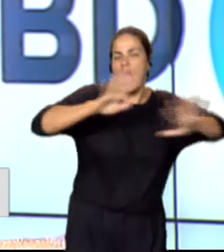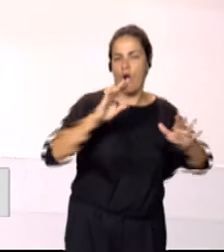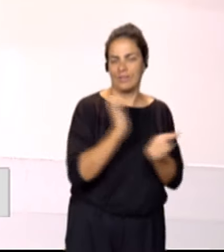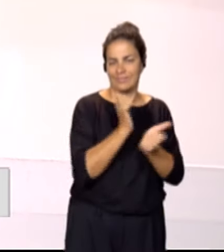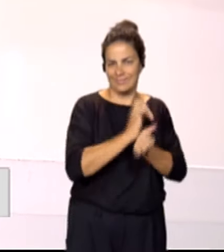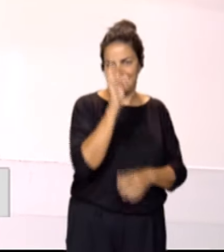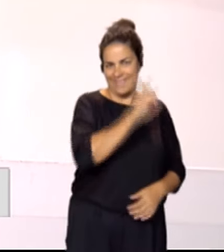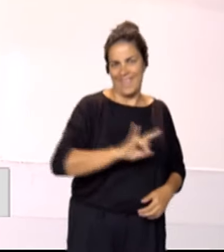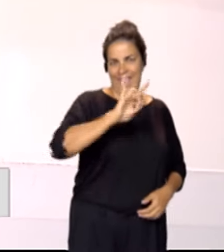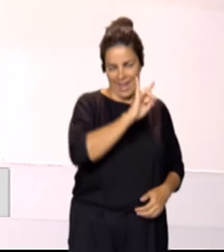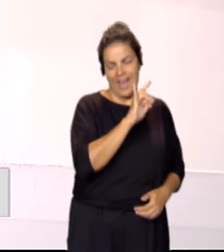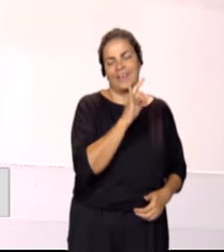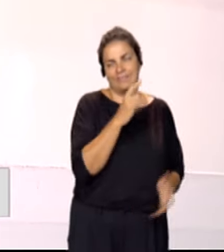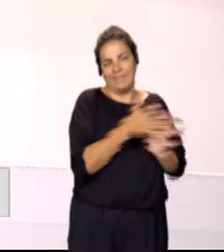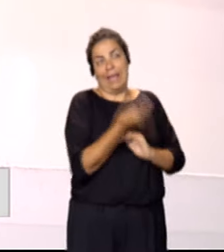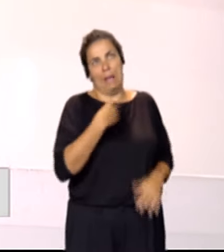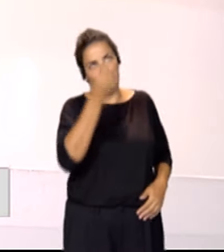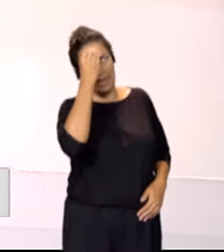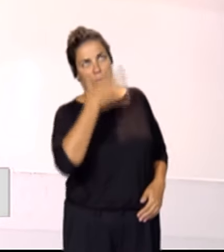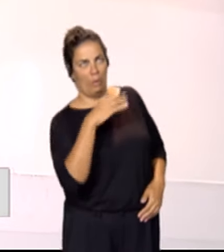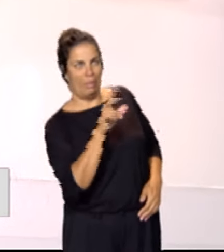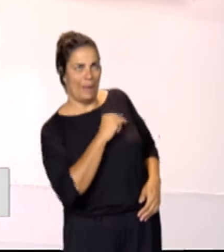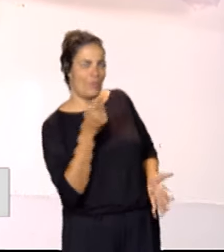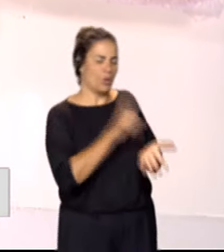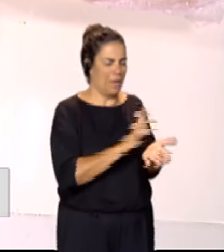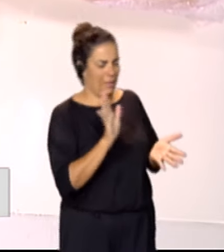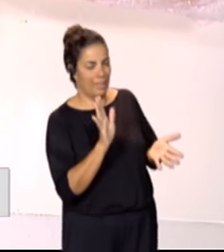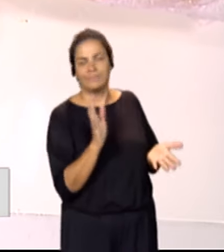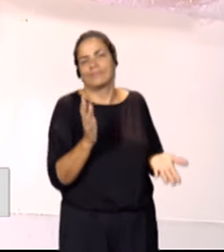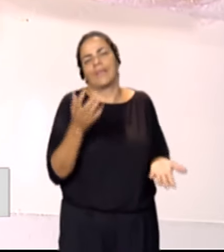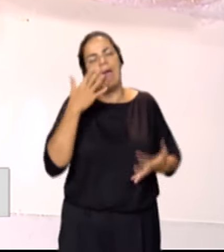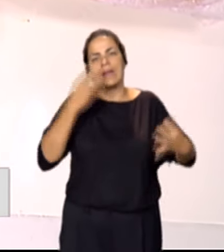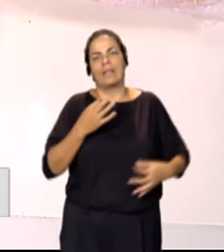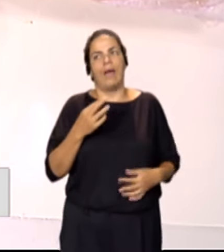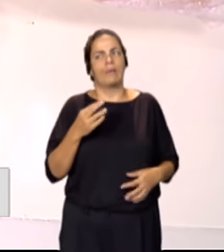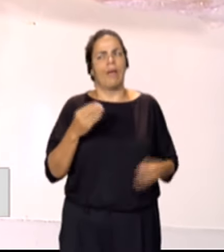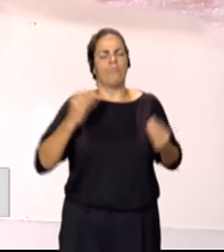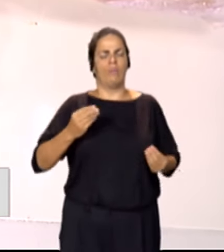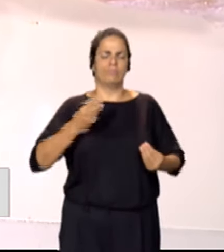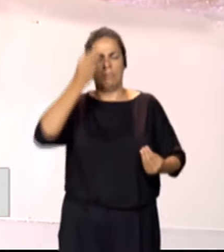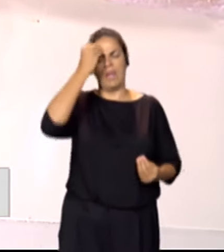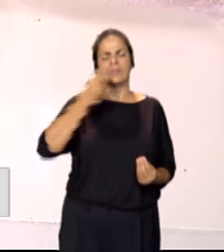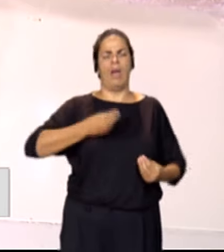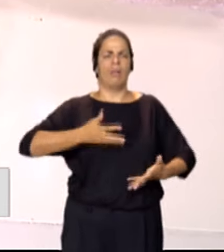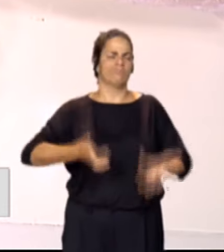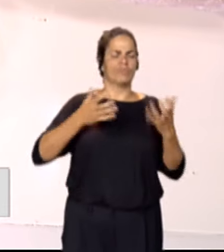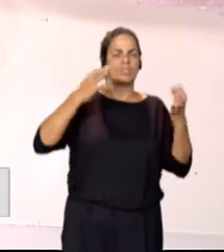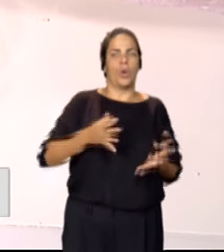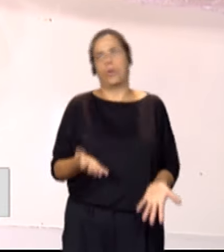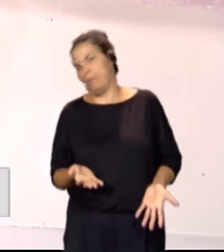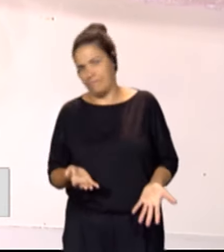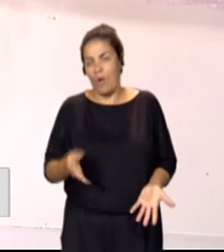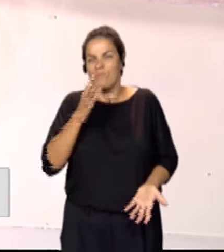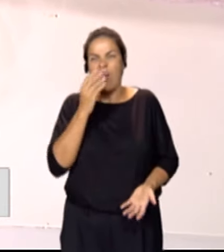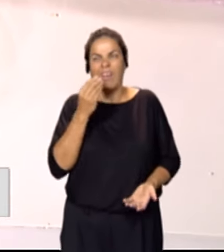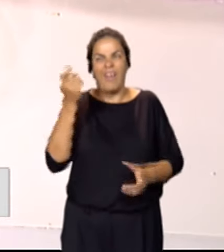señorito apuntaba maneras. La verdad que es algo, nunca te lo esperas porque el mejor de España, en Lanzarote, un queso